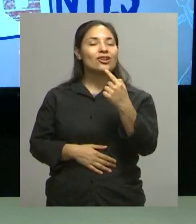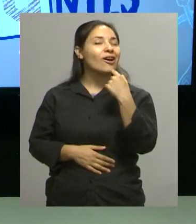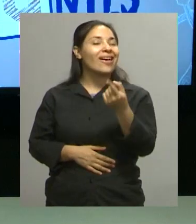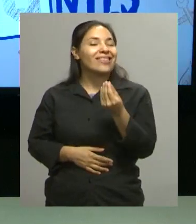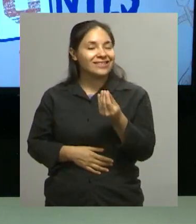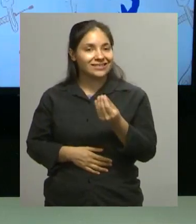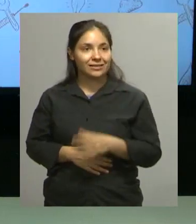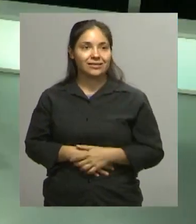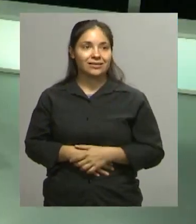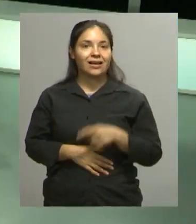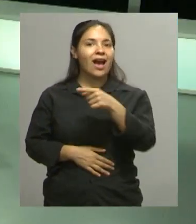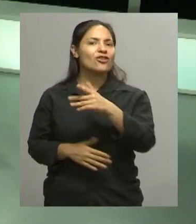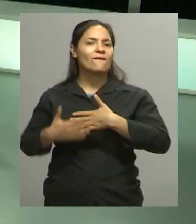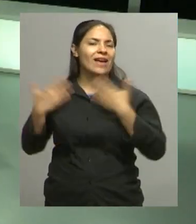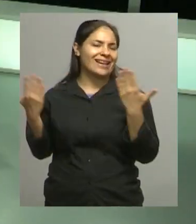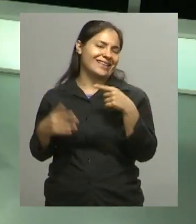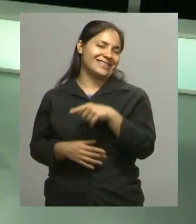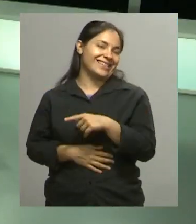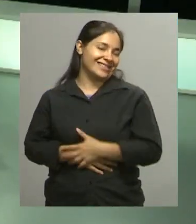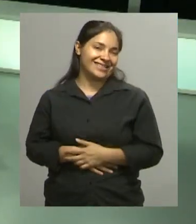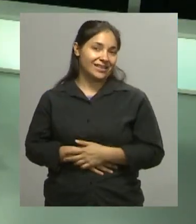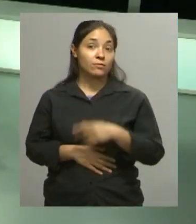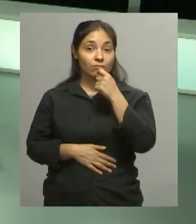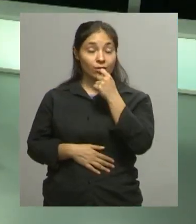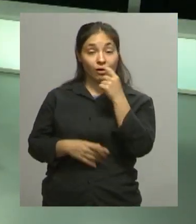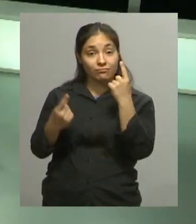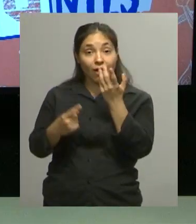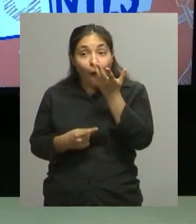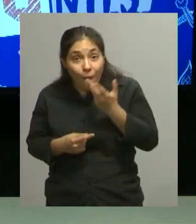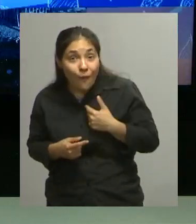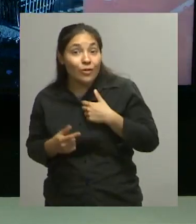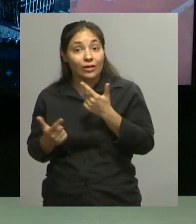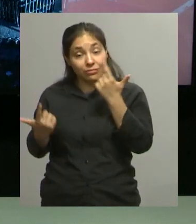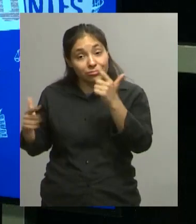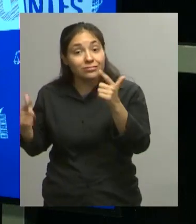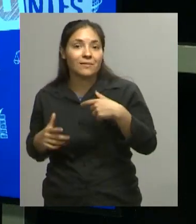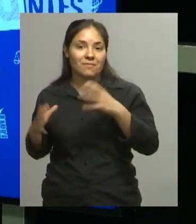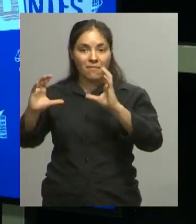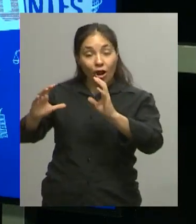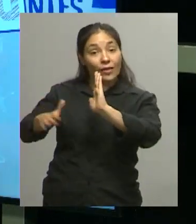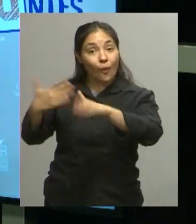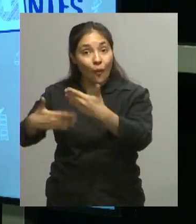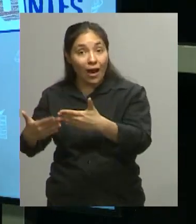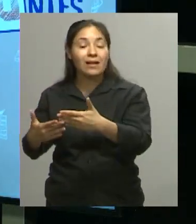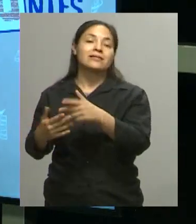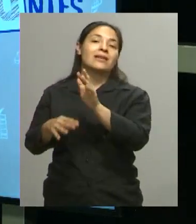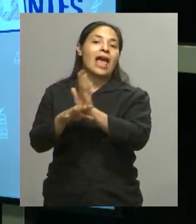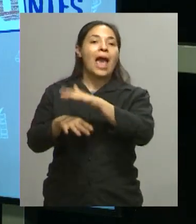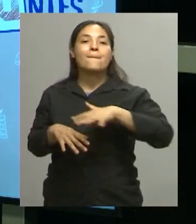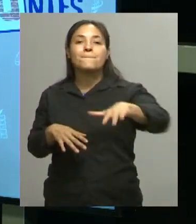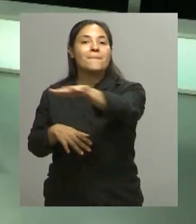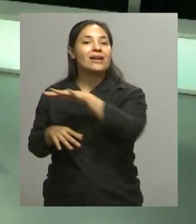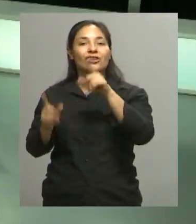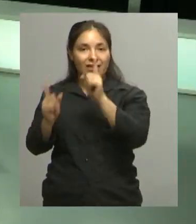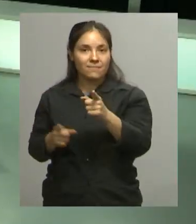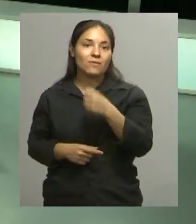ellos son felices Mientras hagan lo que les gusta Mientras tengan una pelota para jugar son felices Y un espacio, que me parece que eso